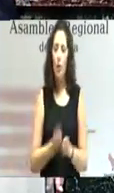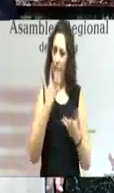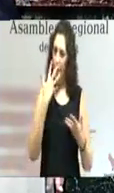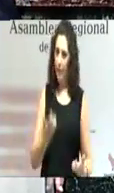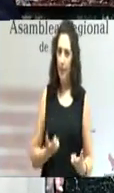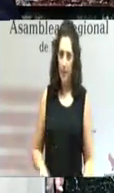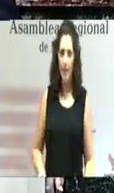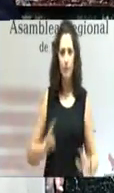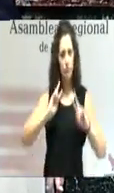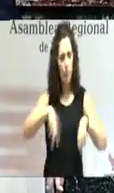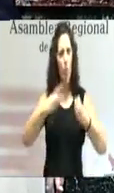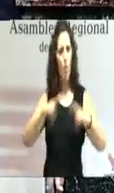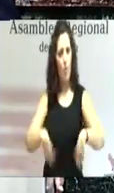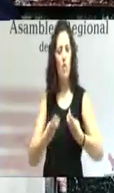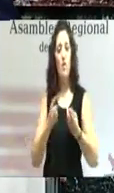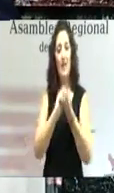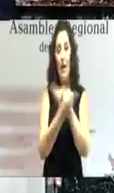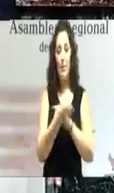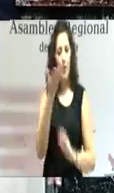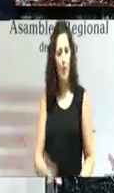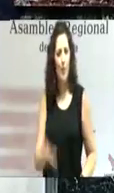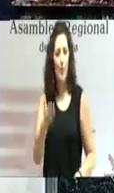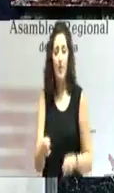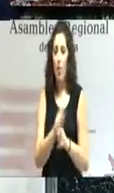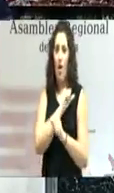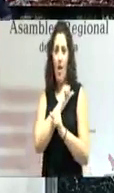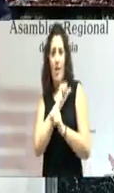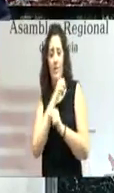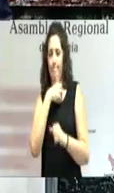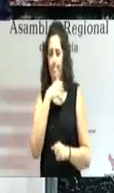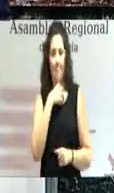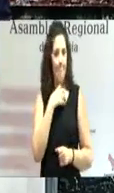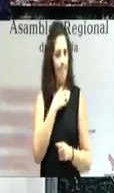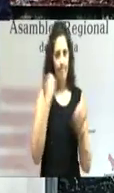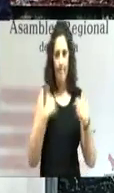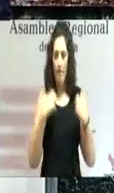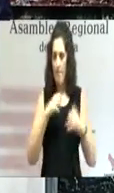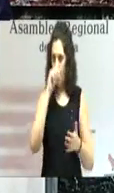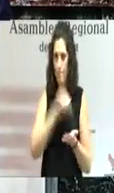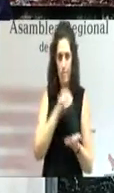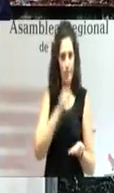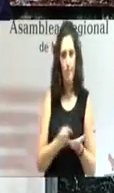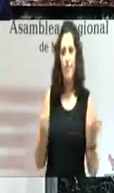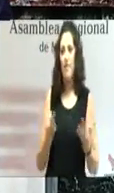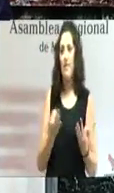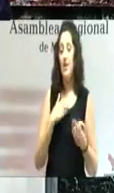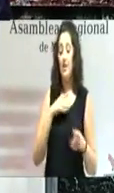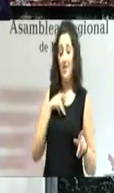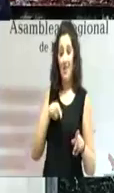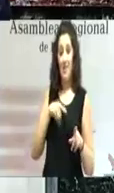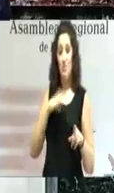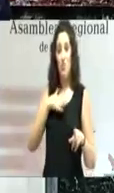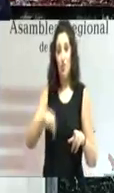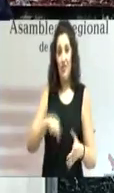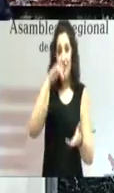de cambios trascendentales que no pueden esperar. Para que esto sea posible, tenemos